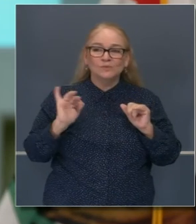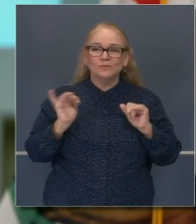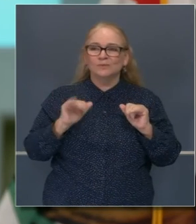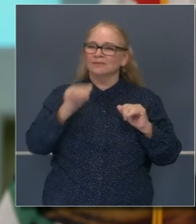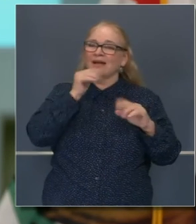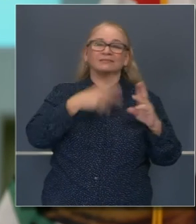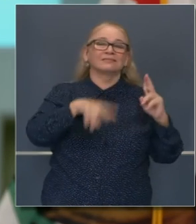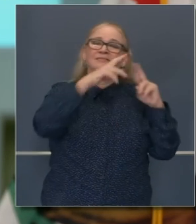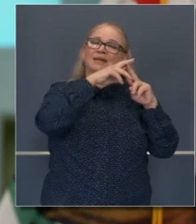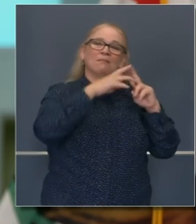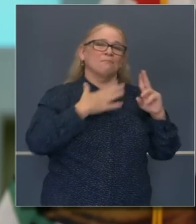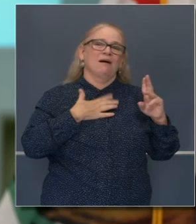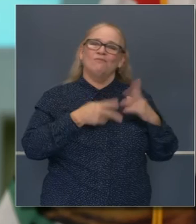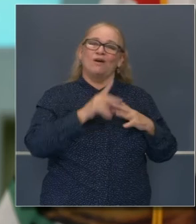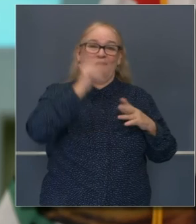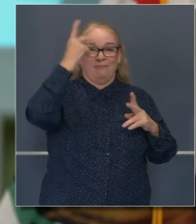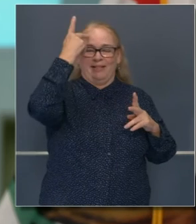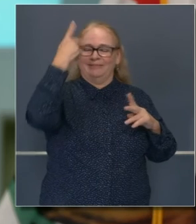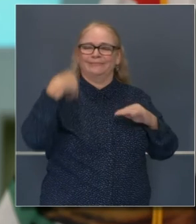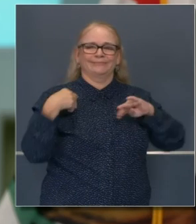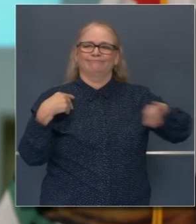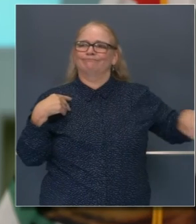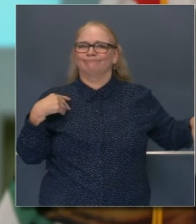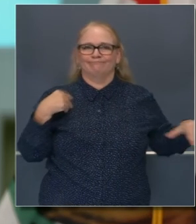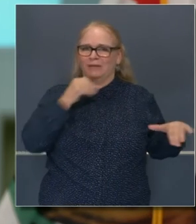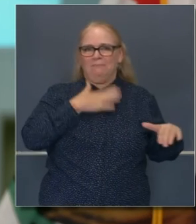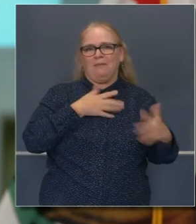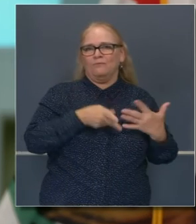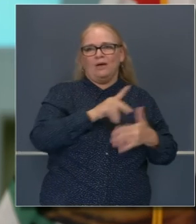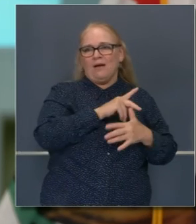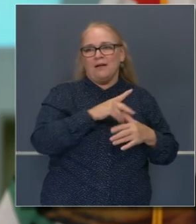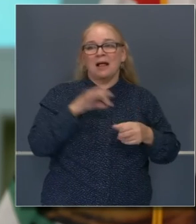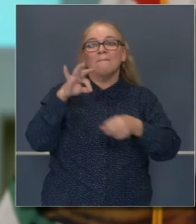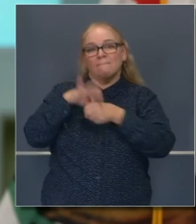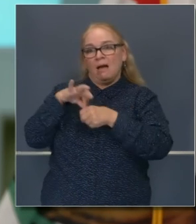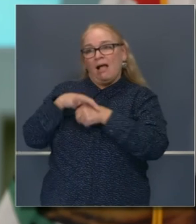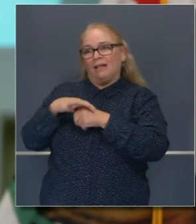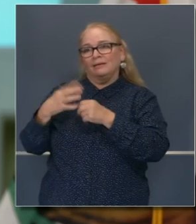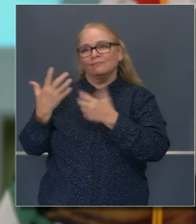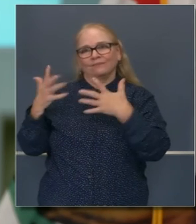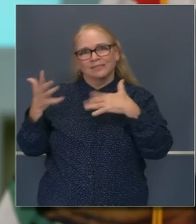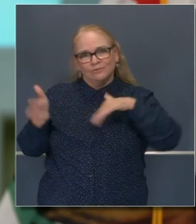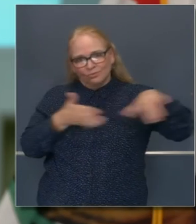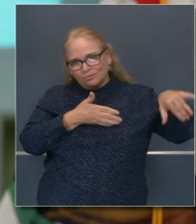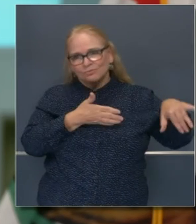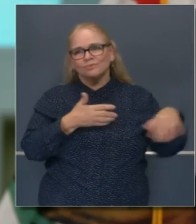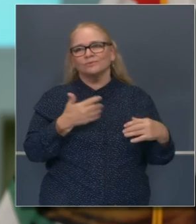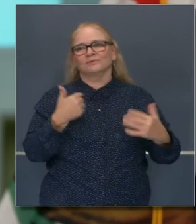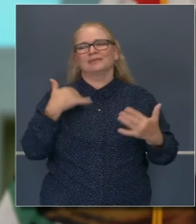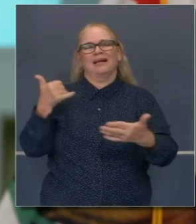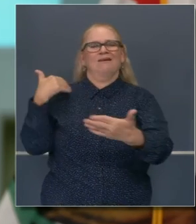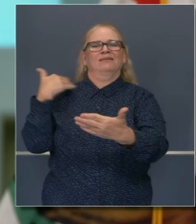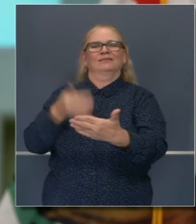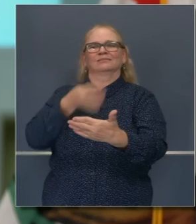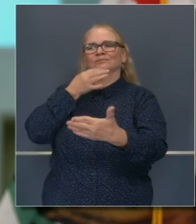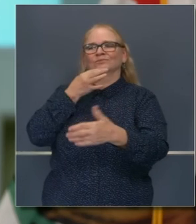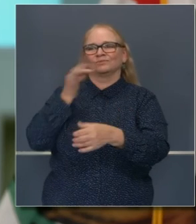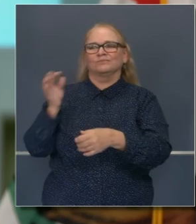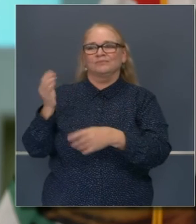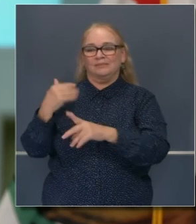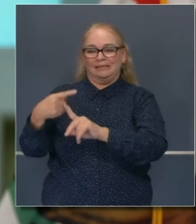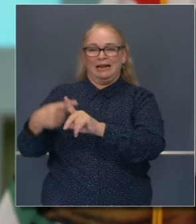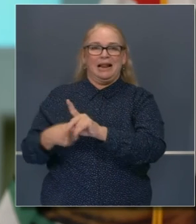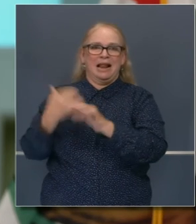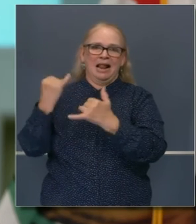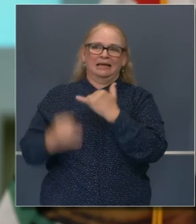la política, no es una primera prioridad por mí. Ahora que están saliendo las papeletas, que estamos en la recta